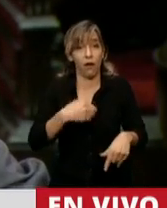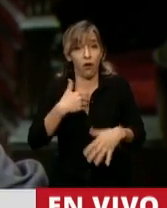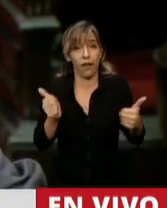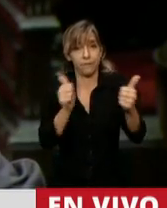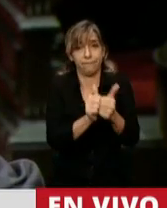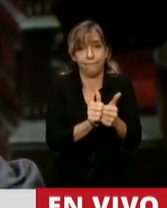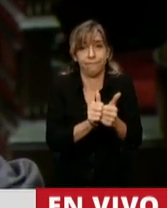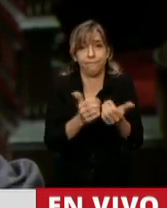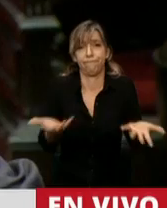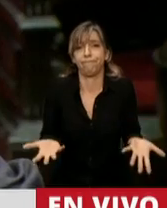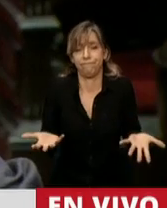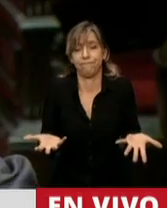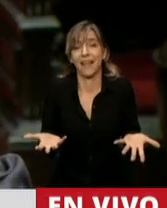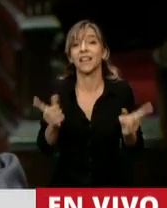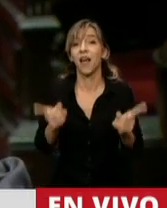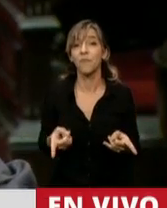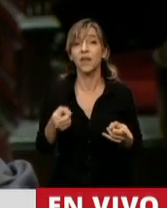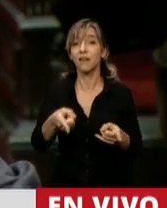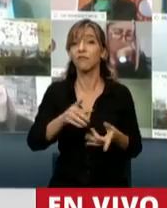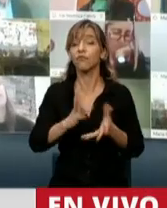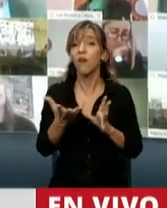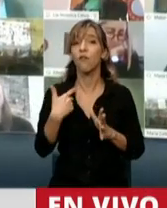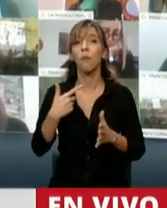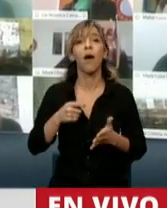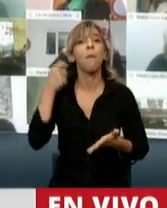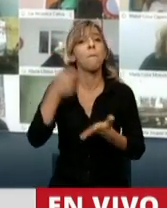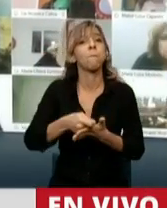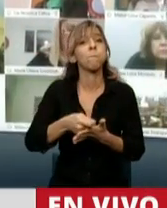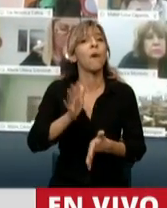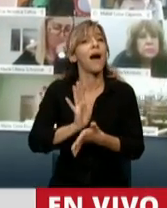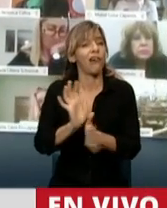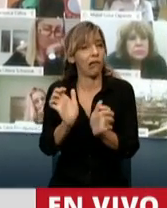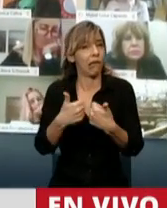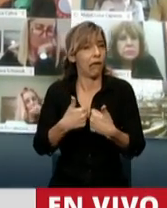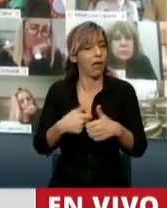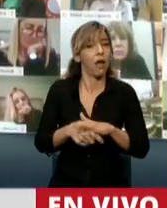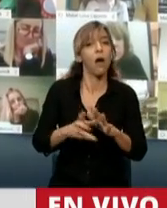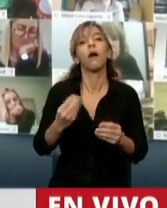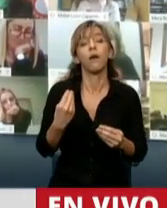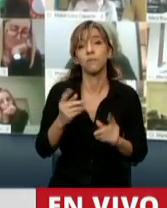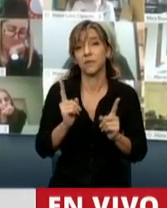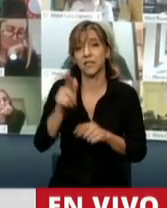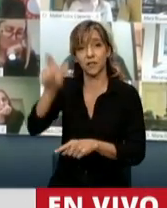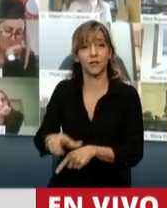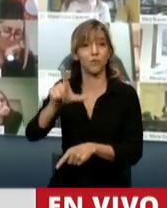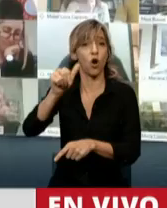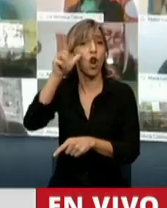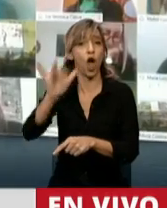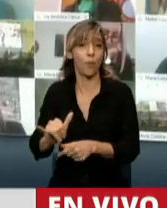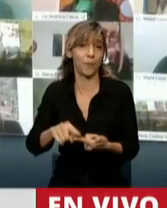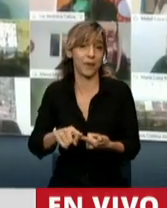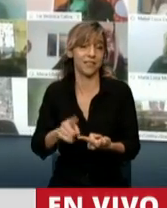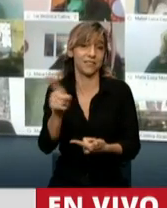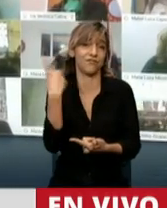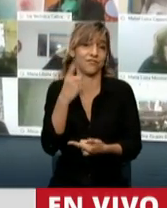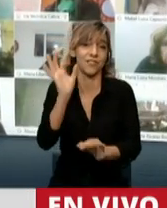Y es además un pago encubierto por los medios de comunicación que sostiene el señor Cristóbal López, C5N,